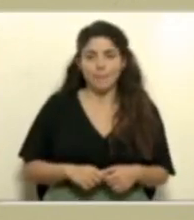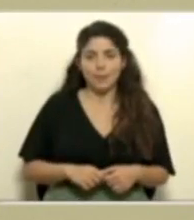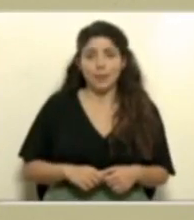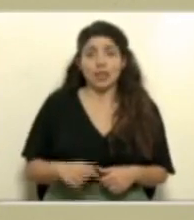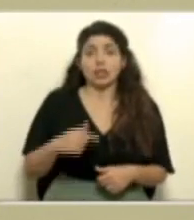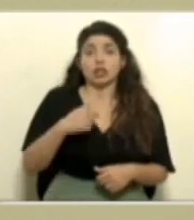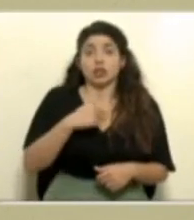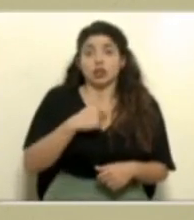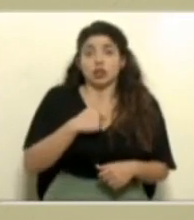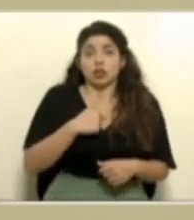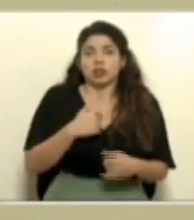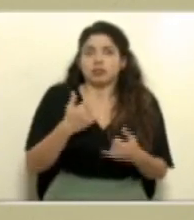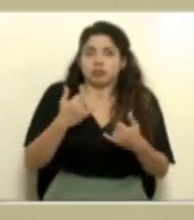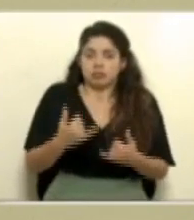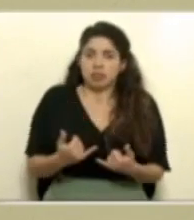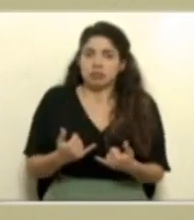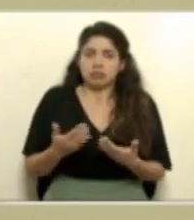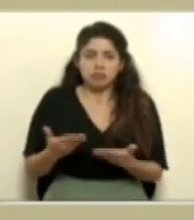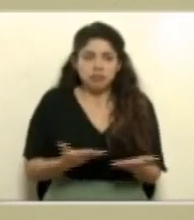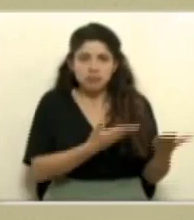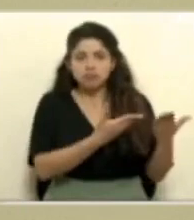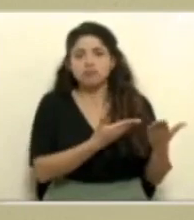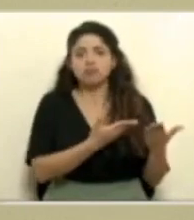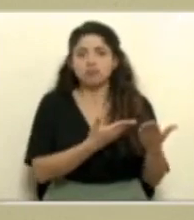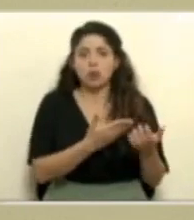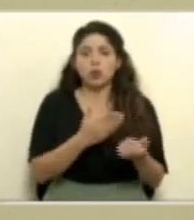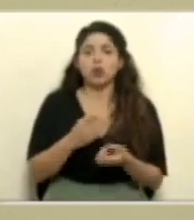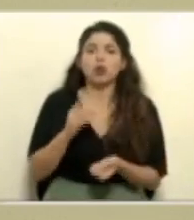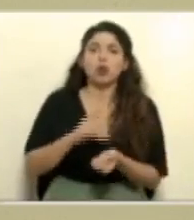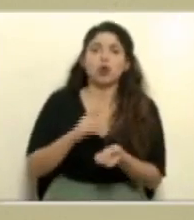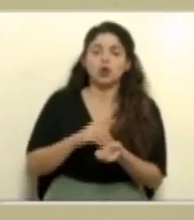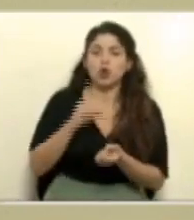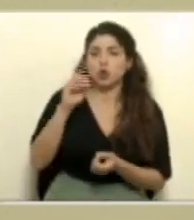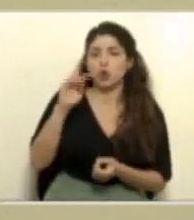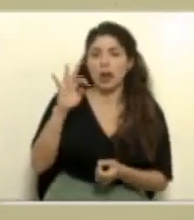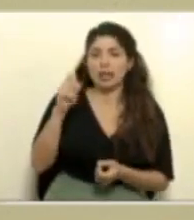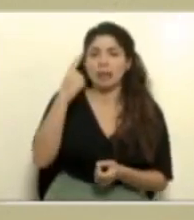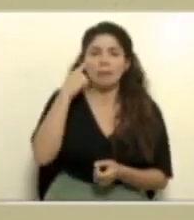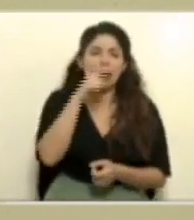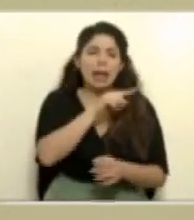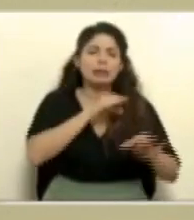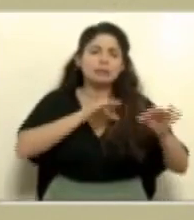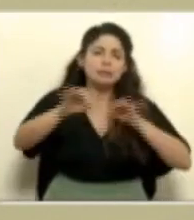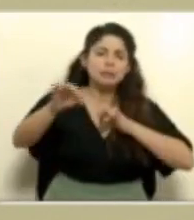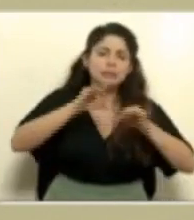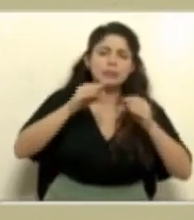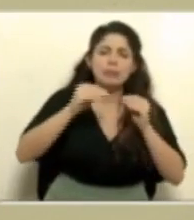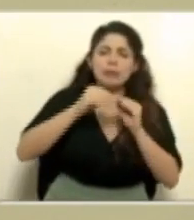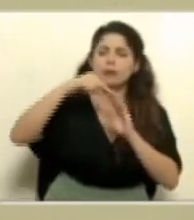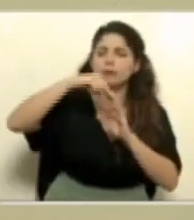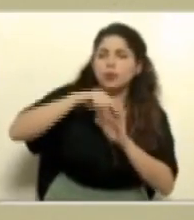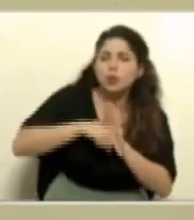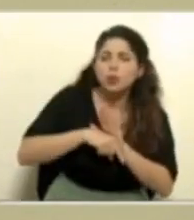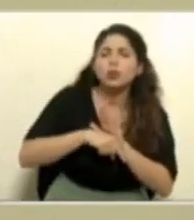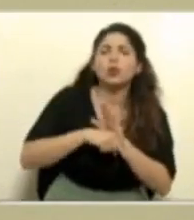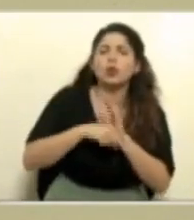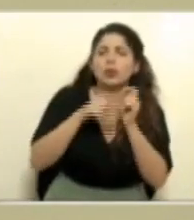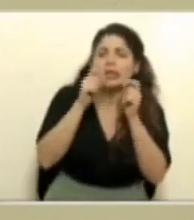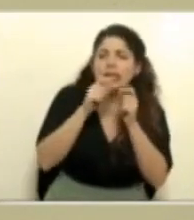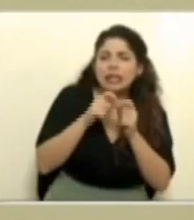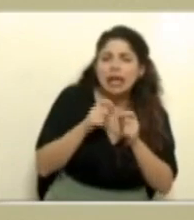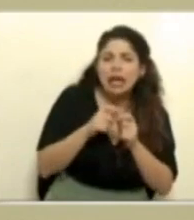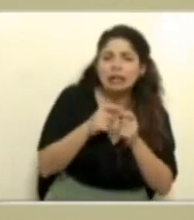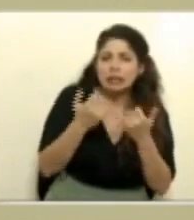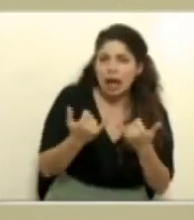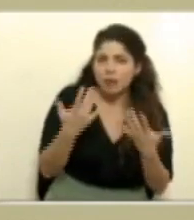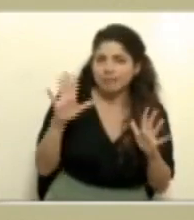Y yo ya le daría el paso al doctor Duarte para que él nos explique un poco más sobre algunos detalles de esto que se